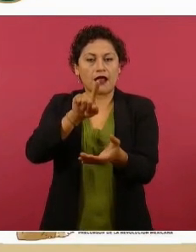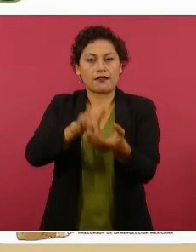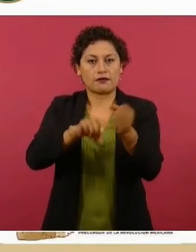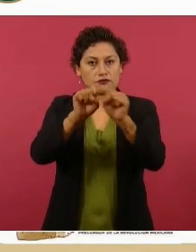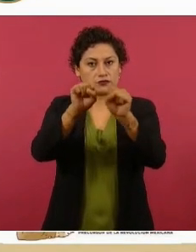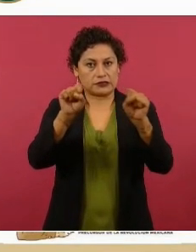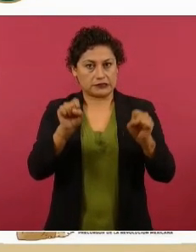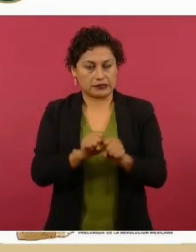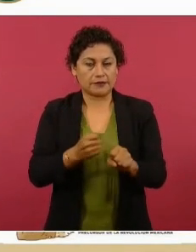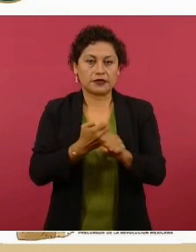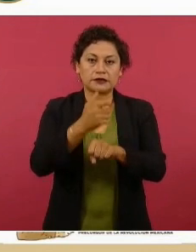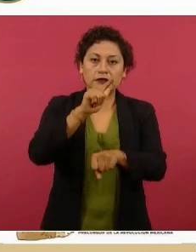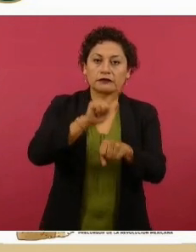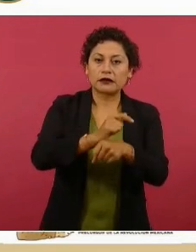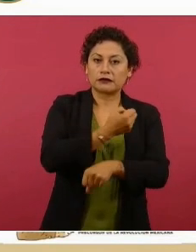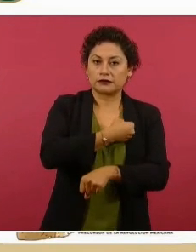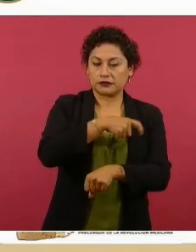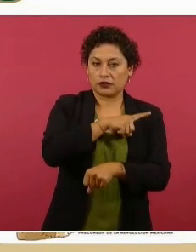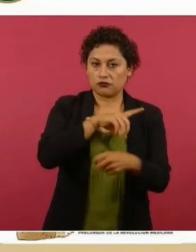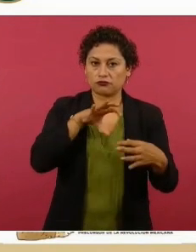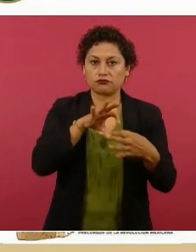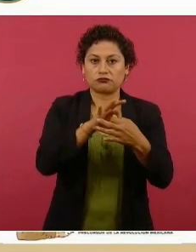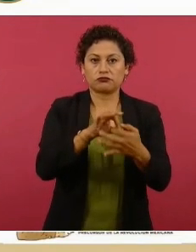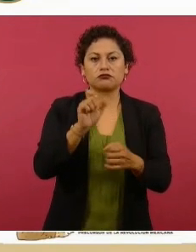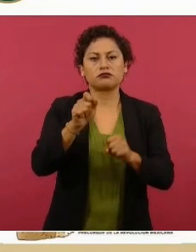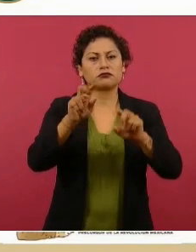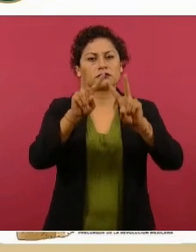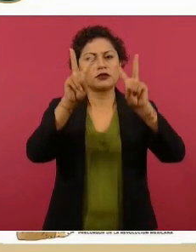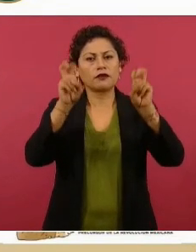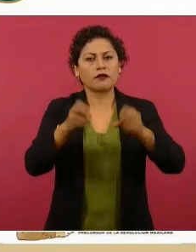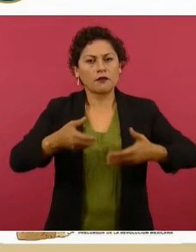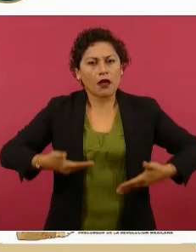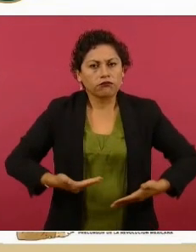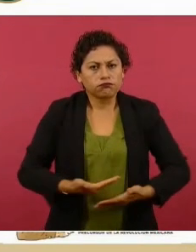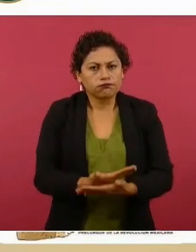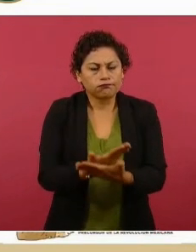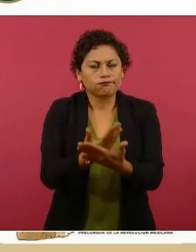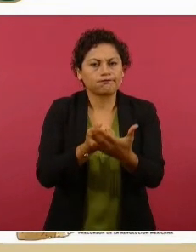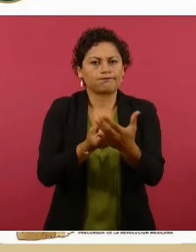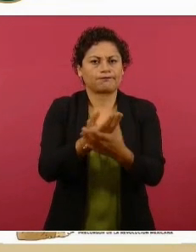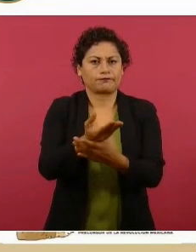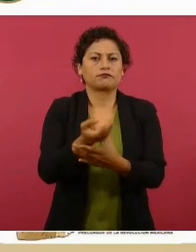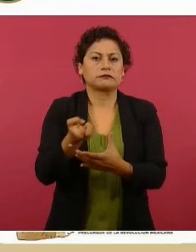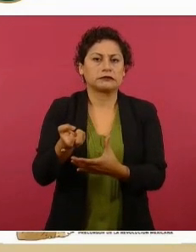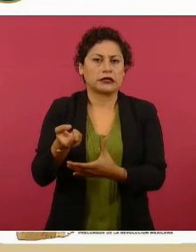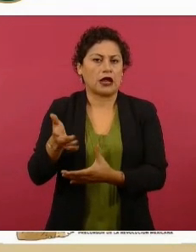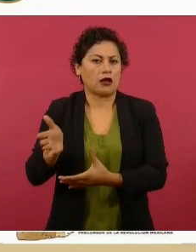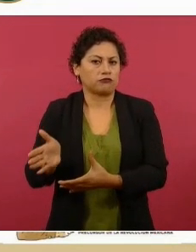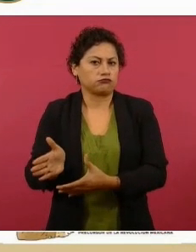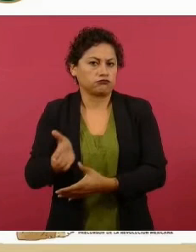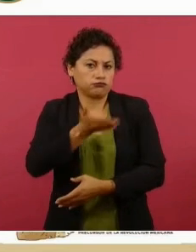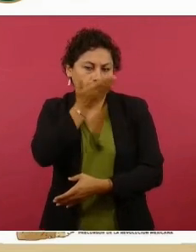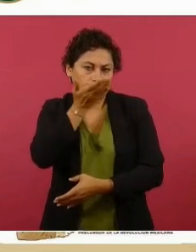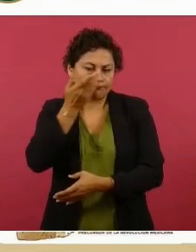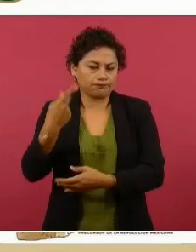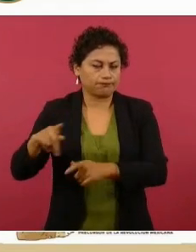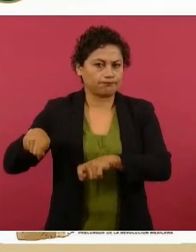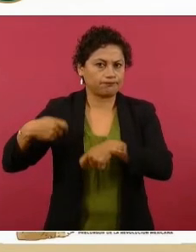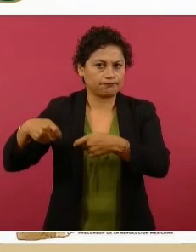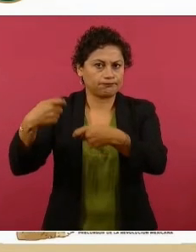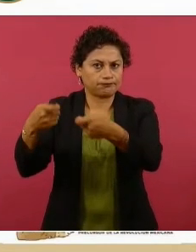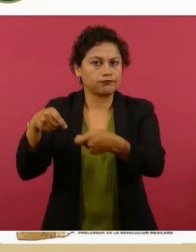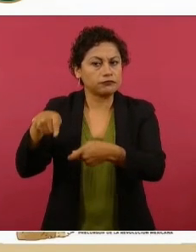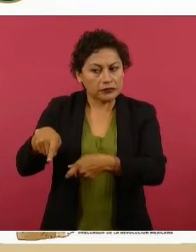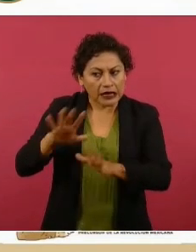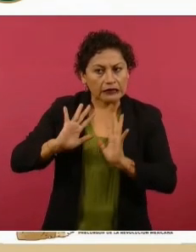de salud, la participación de la partería de la medicina tradicional, ahí donde ya existe se mantenga y se fortalezca